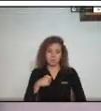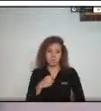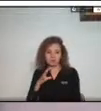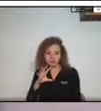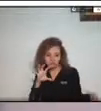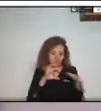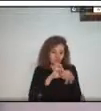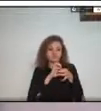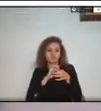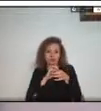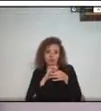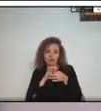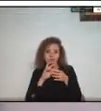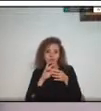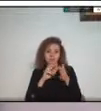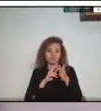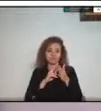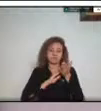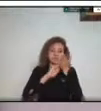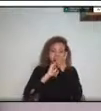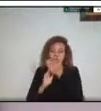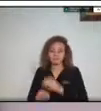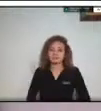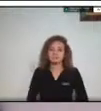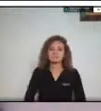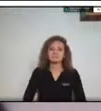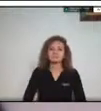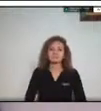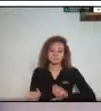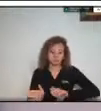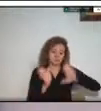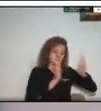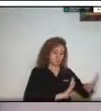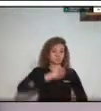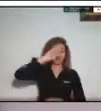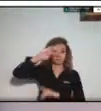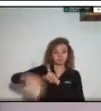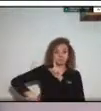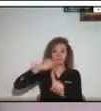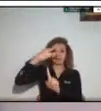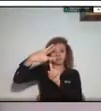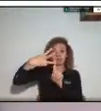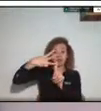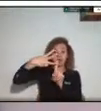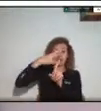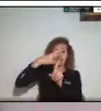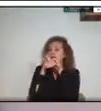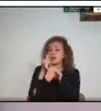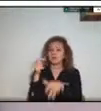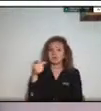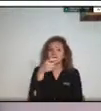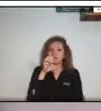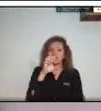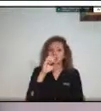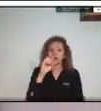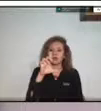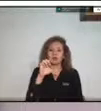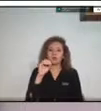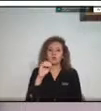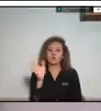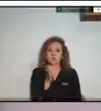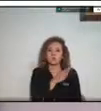a presentar al tercer panelista ingeniero geólogo Boni Alejandro Pacheco Cohecha de Cormacarena